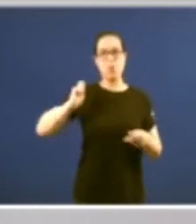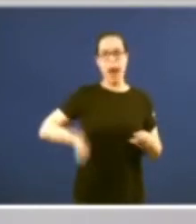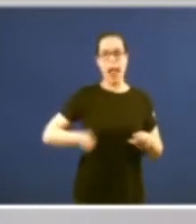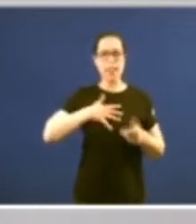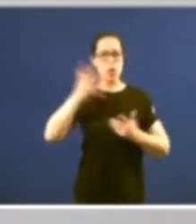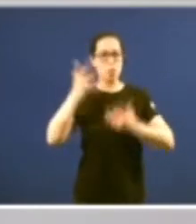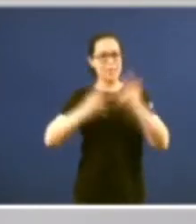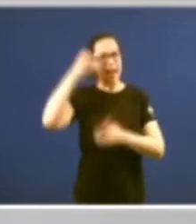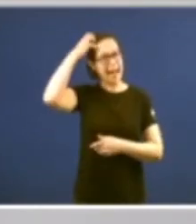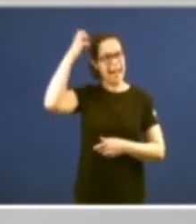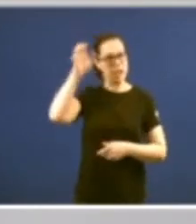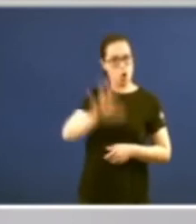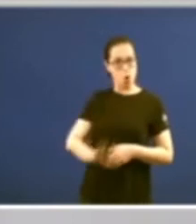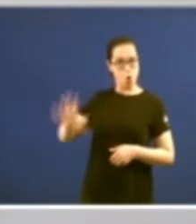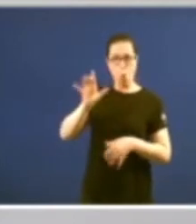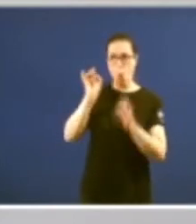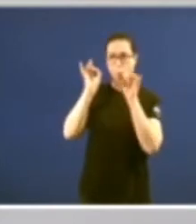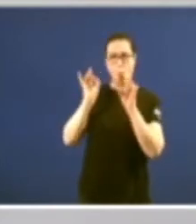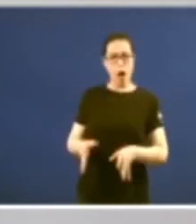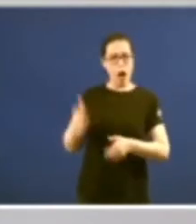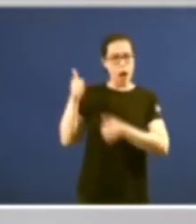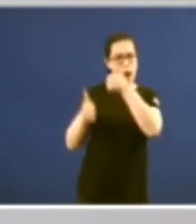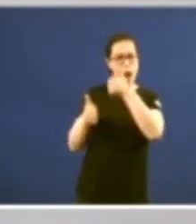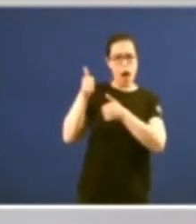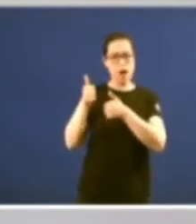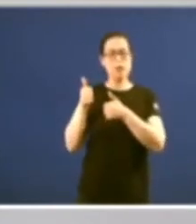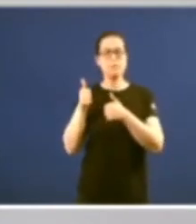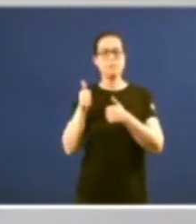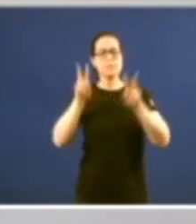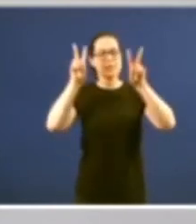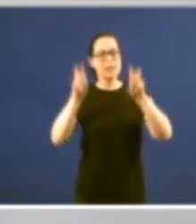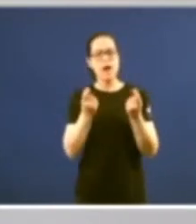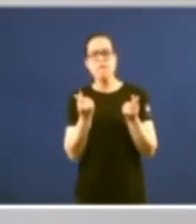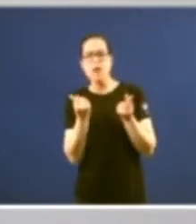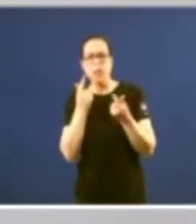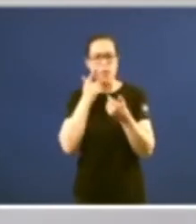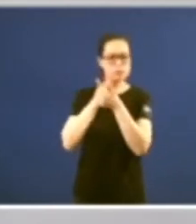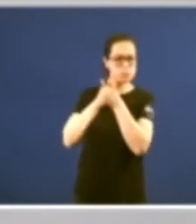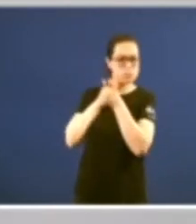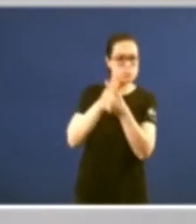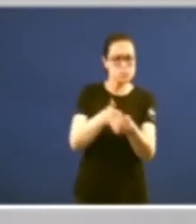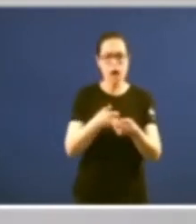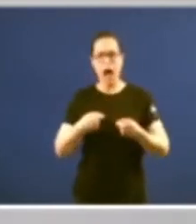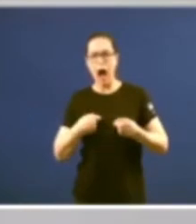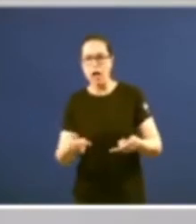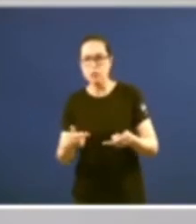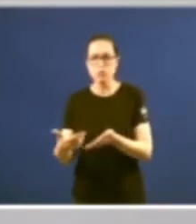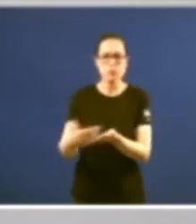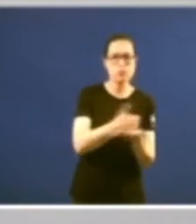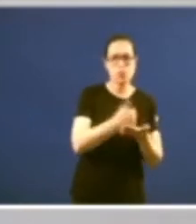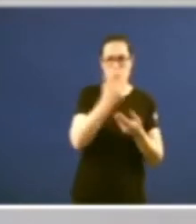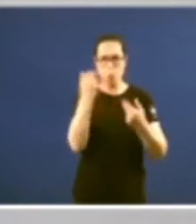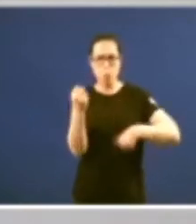fiscaliza la actividad económica financiera de los gastos y los ingresos públicos